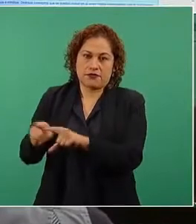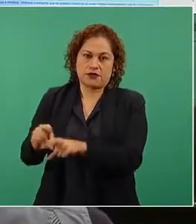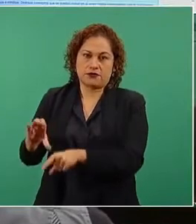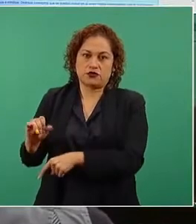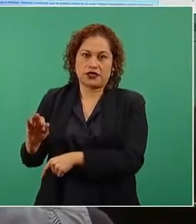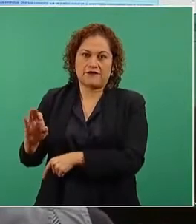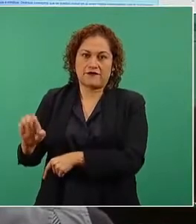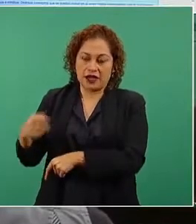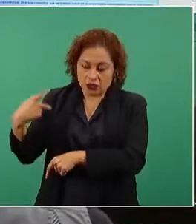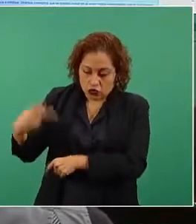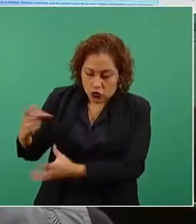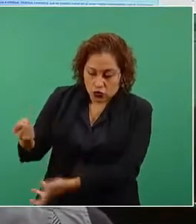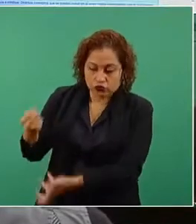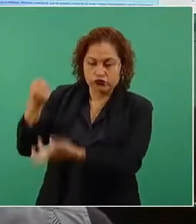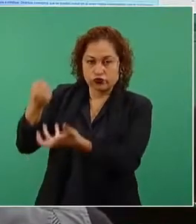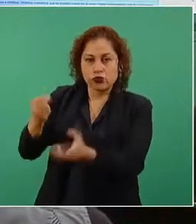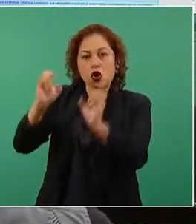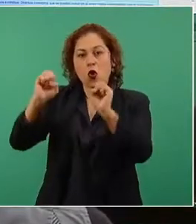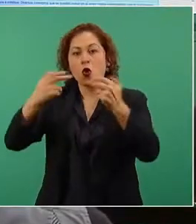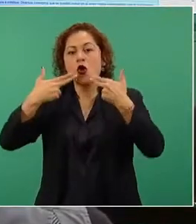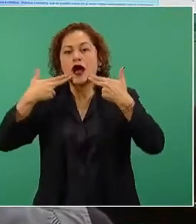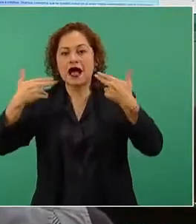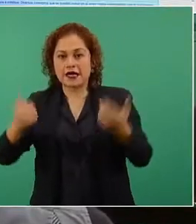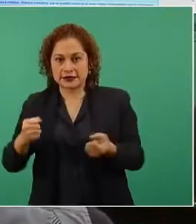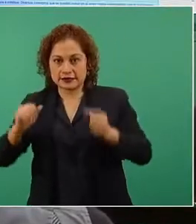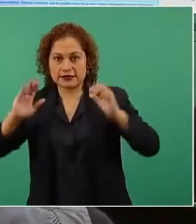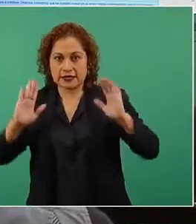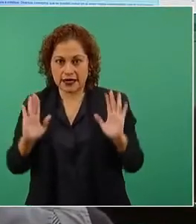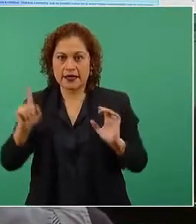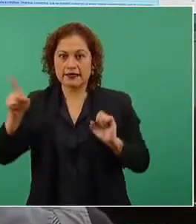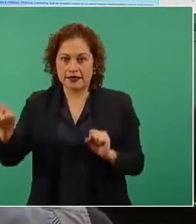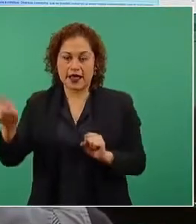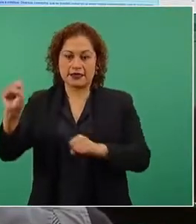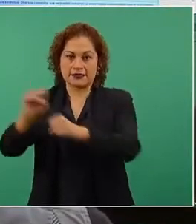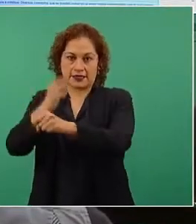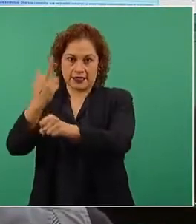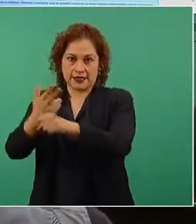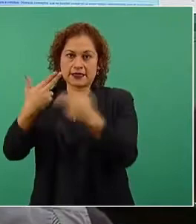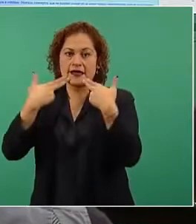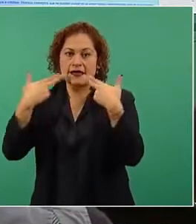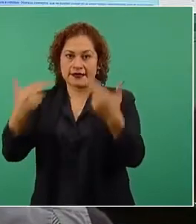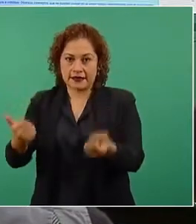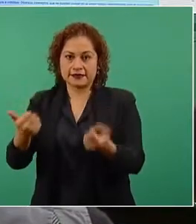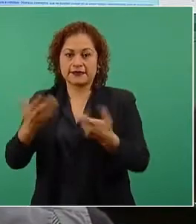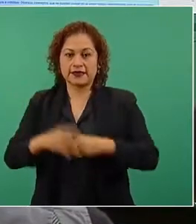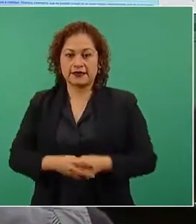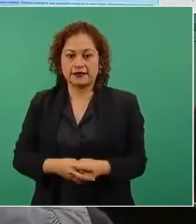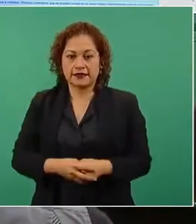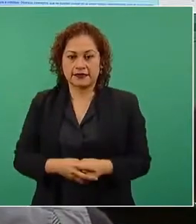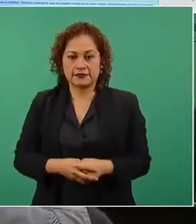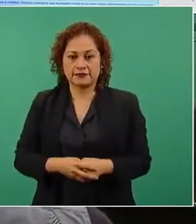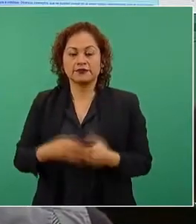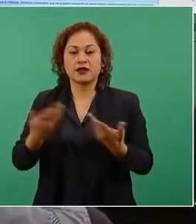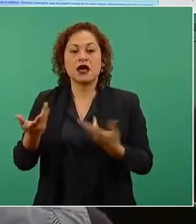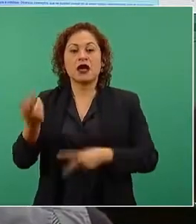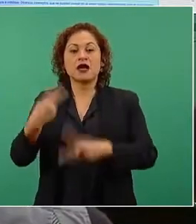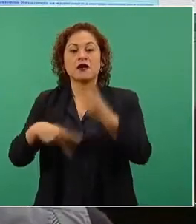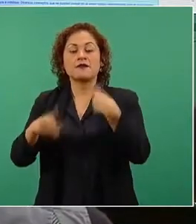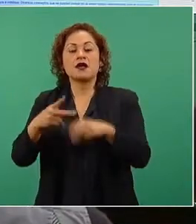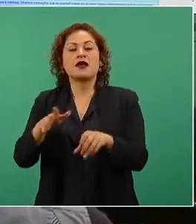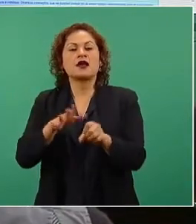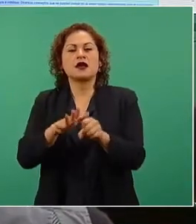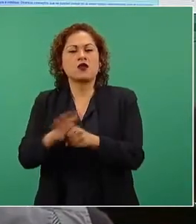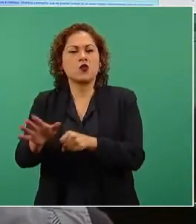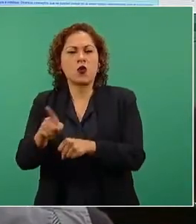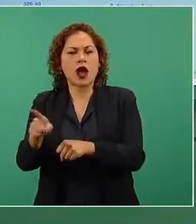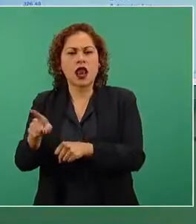ingresos o la hacienda, es la hacienda pública, la Secretaría de Hacienda. ¿De dónde salen los recursos de hacienda? Pues de